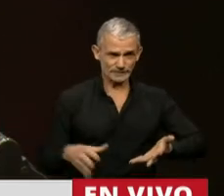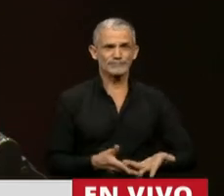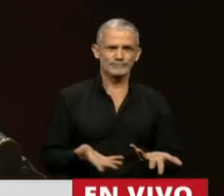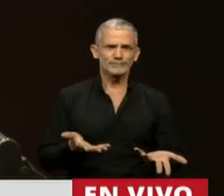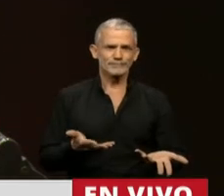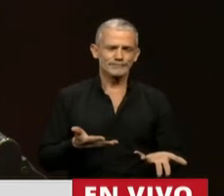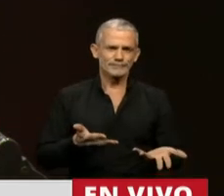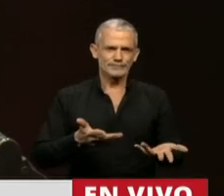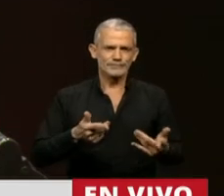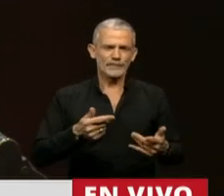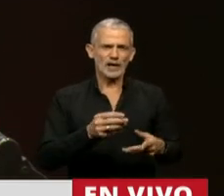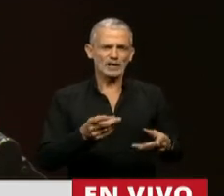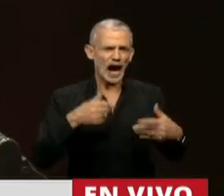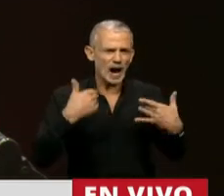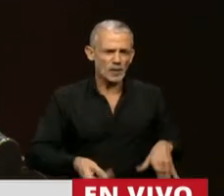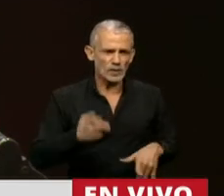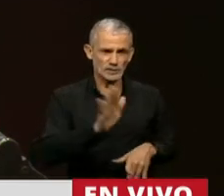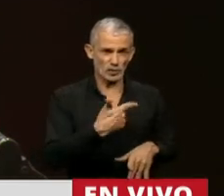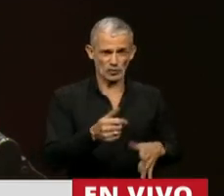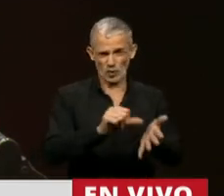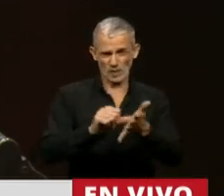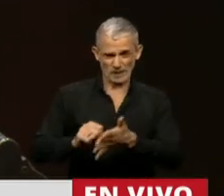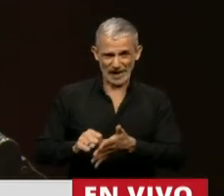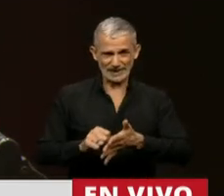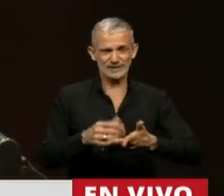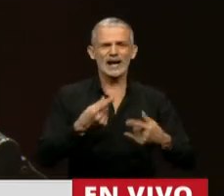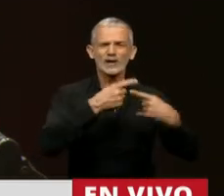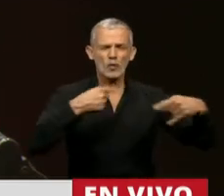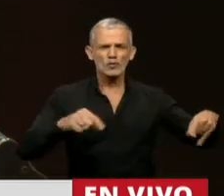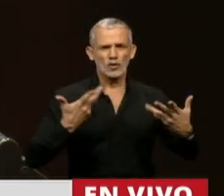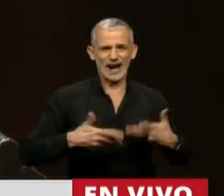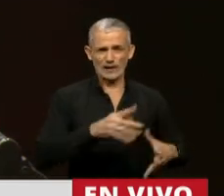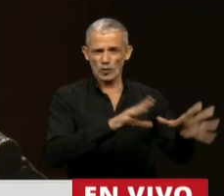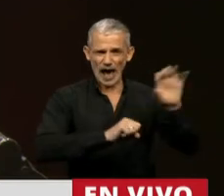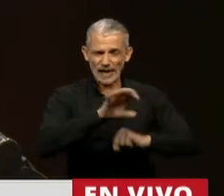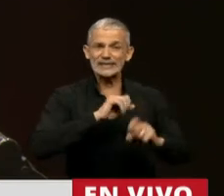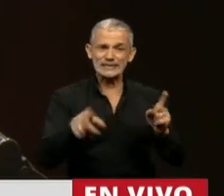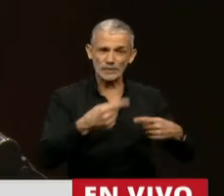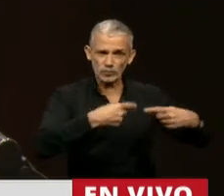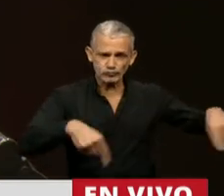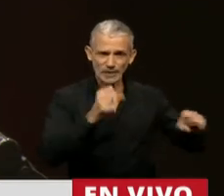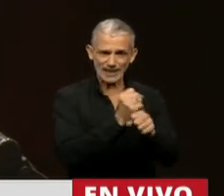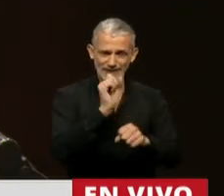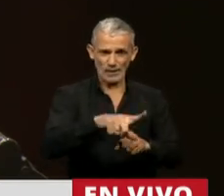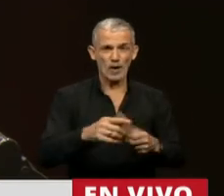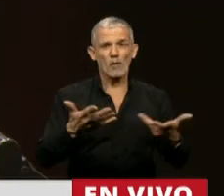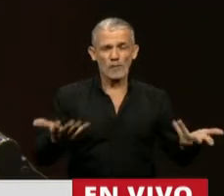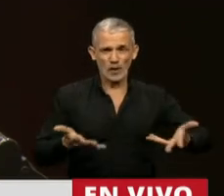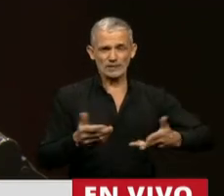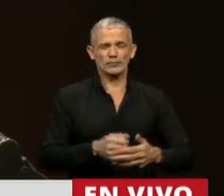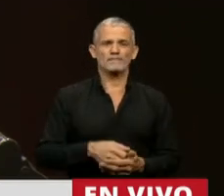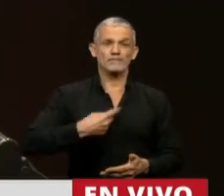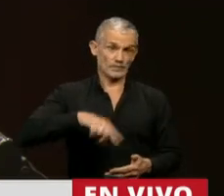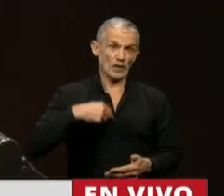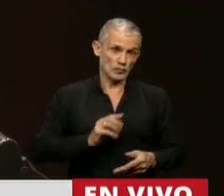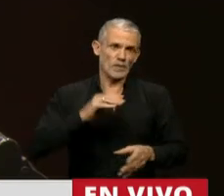sacado y explotado todo lo que podían, como decíamos antes, tanto en recursos naturales como en recursos humanos de cada uno de sus países. Por eso, Presidente,